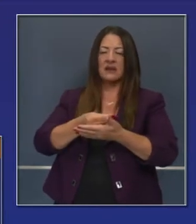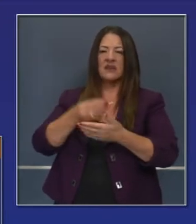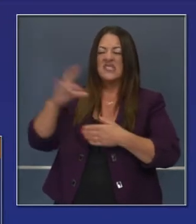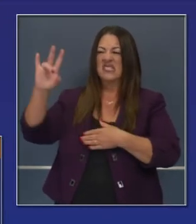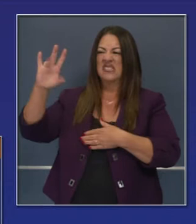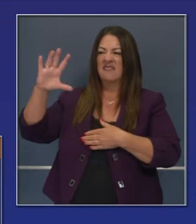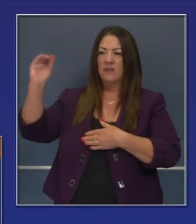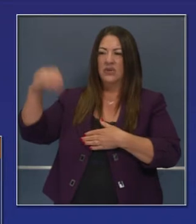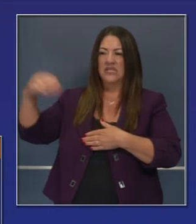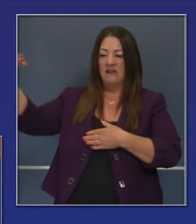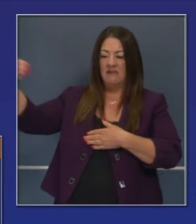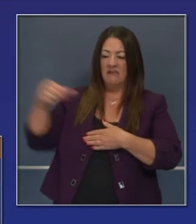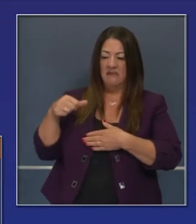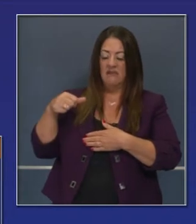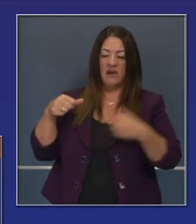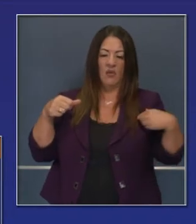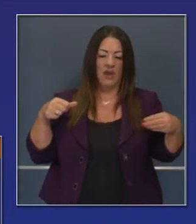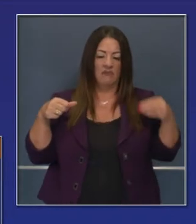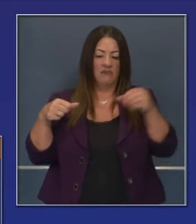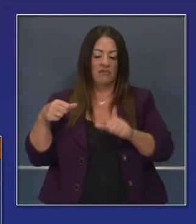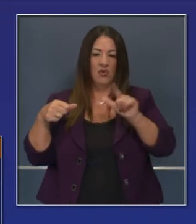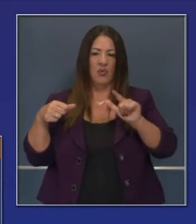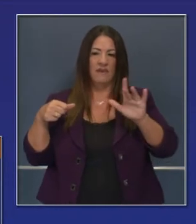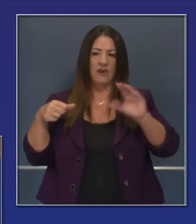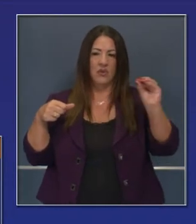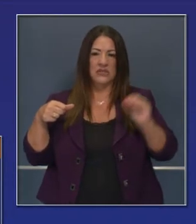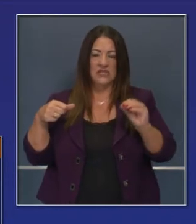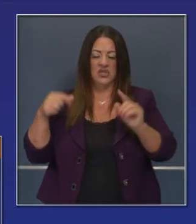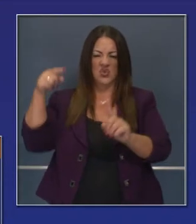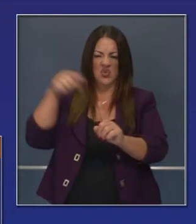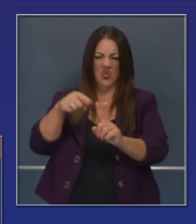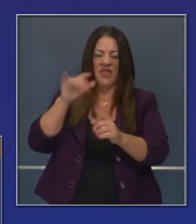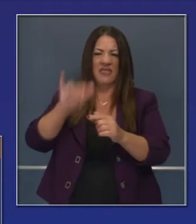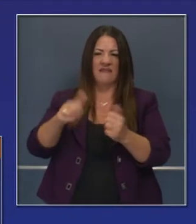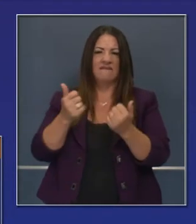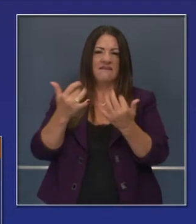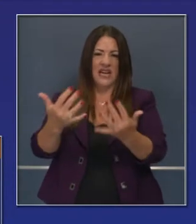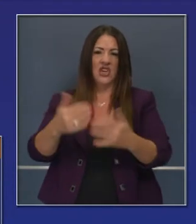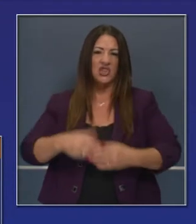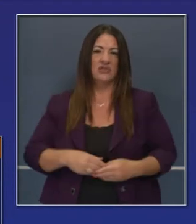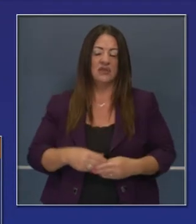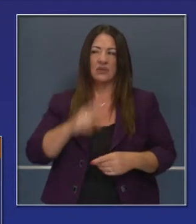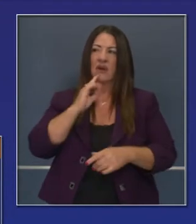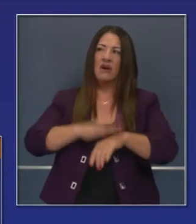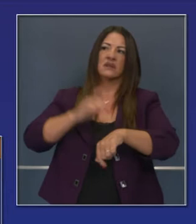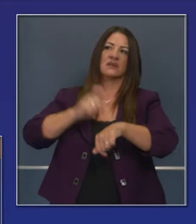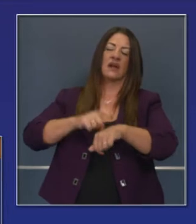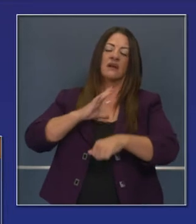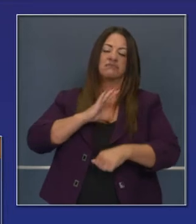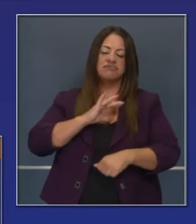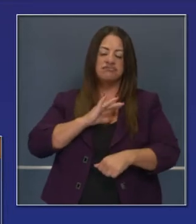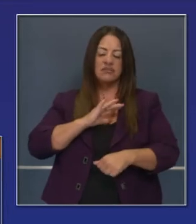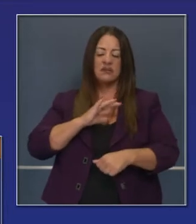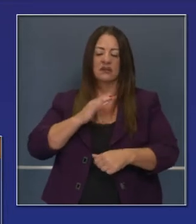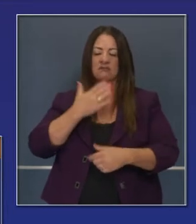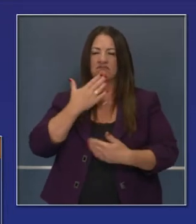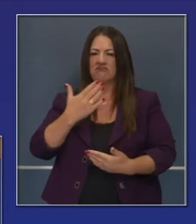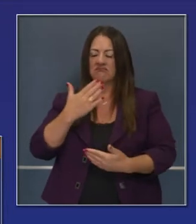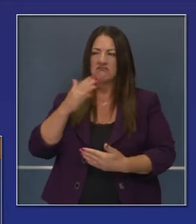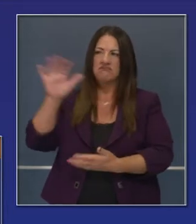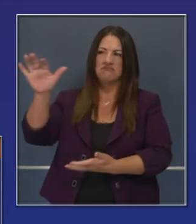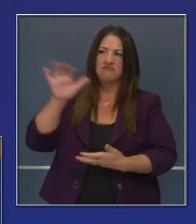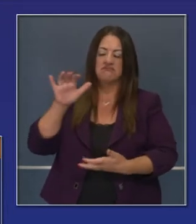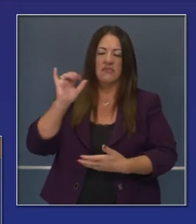75% por la actividad de supresión de incendios, particularmente en ese incendio. Se hizo muy